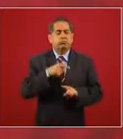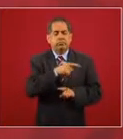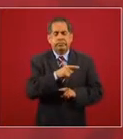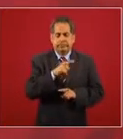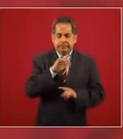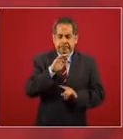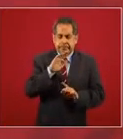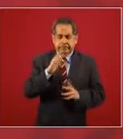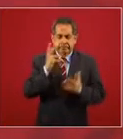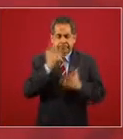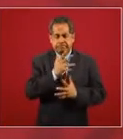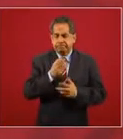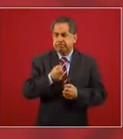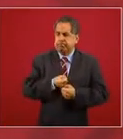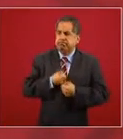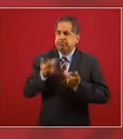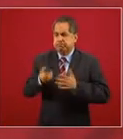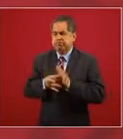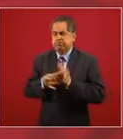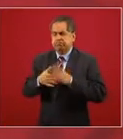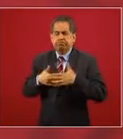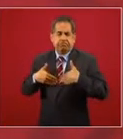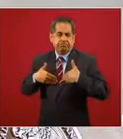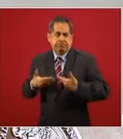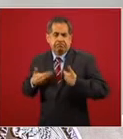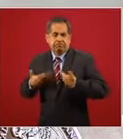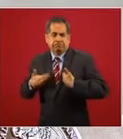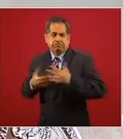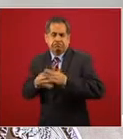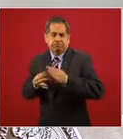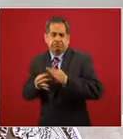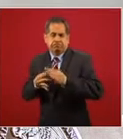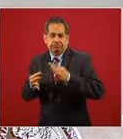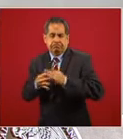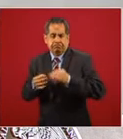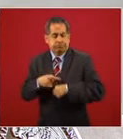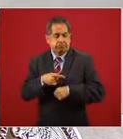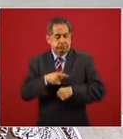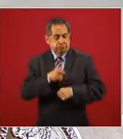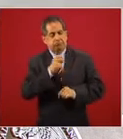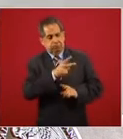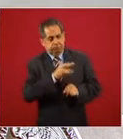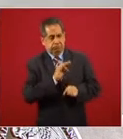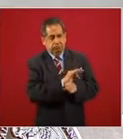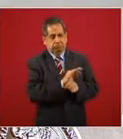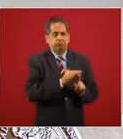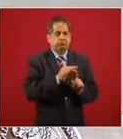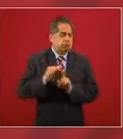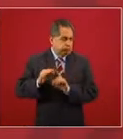aporten información claro